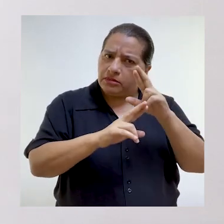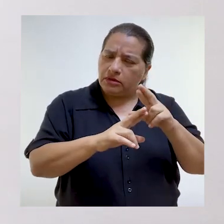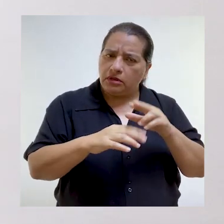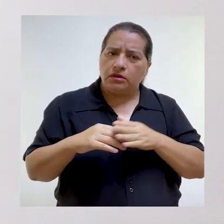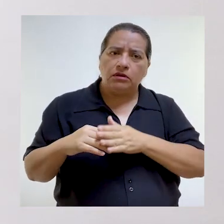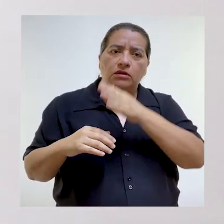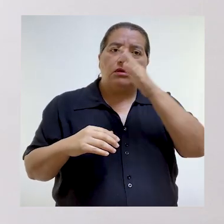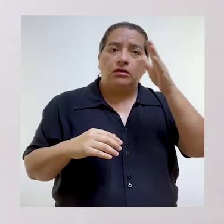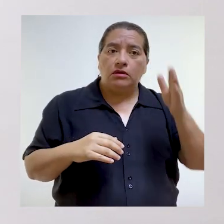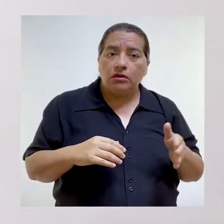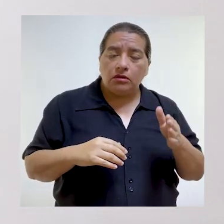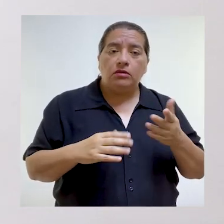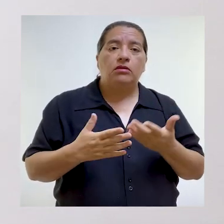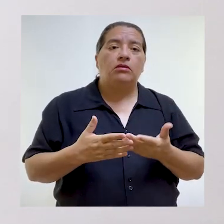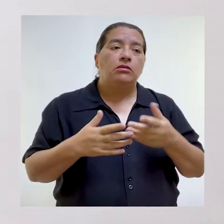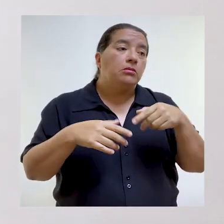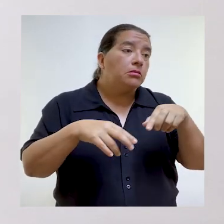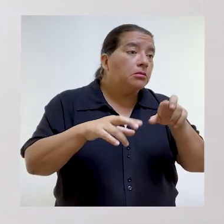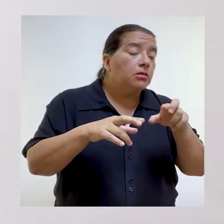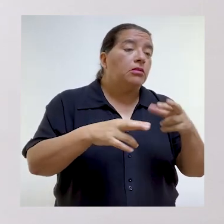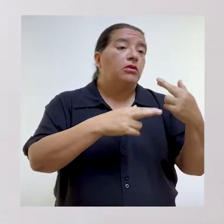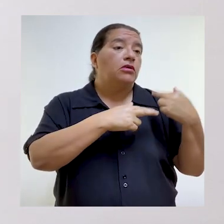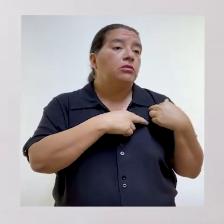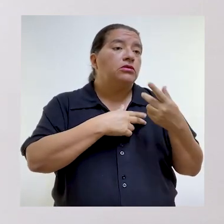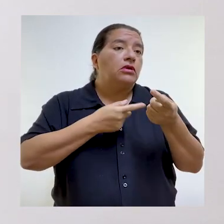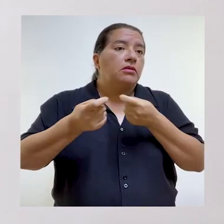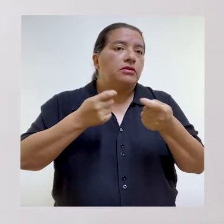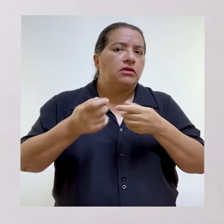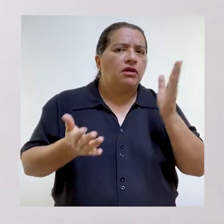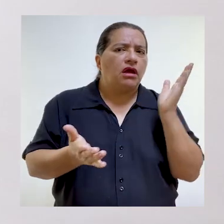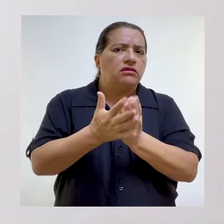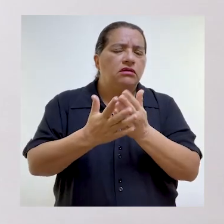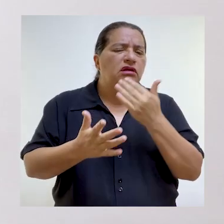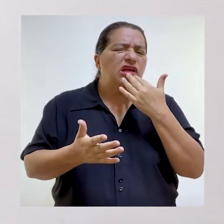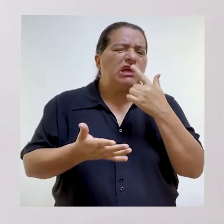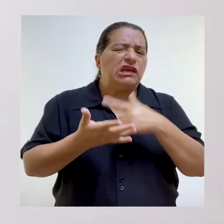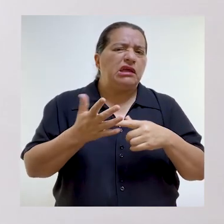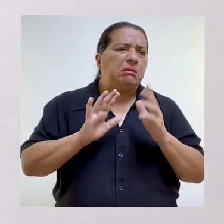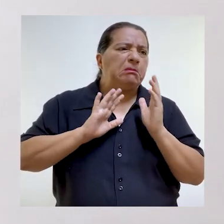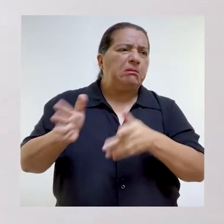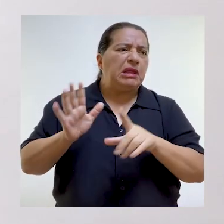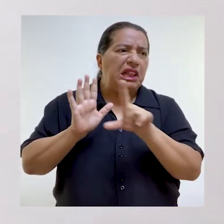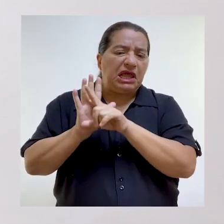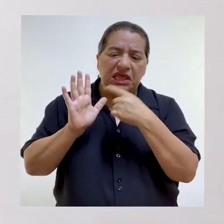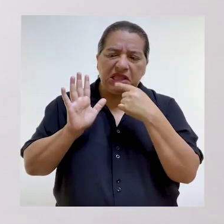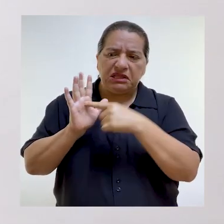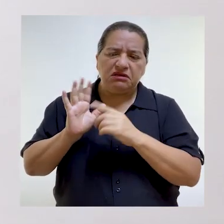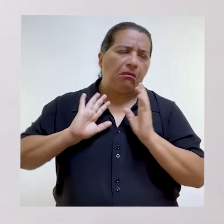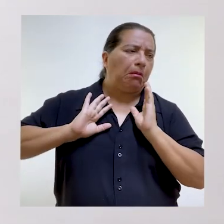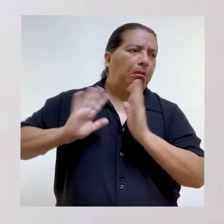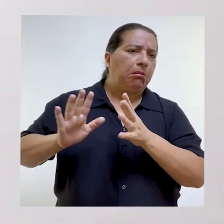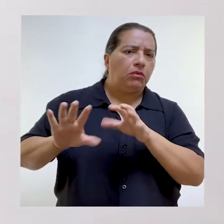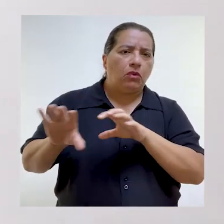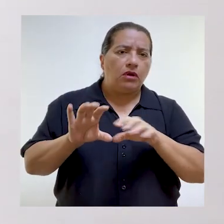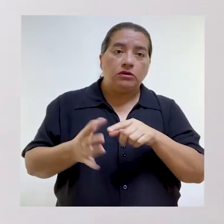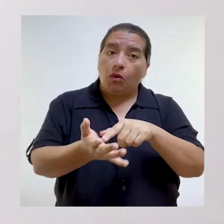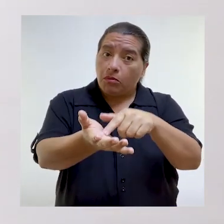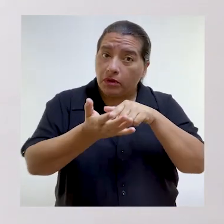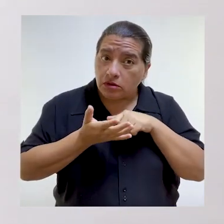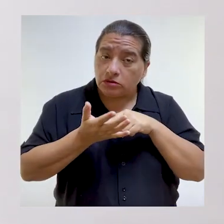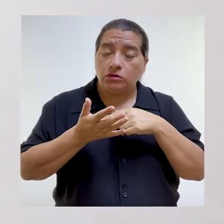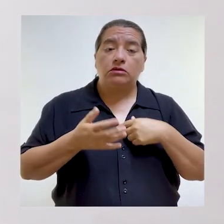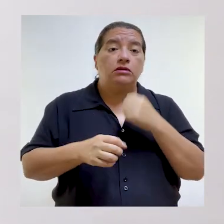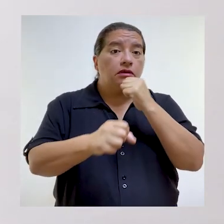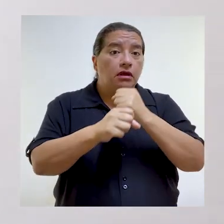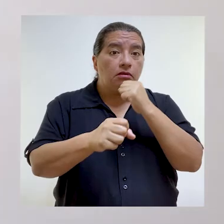Primero alertando sobre el nivel de cumplimiento y luego, en caso corresponda, imputando la responsabilidad administrativa a los funcionarios que dejaron de hacer lo que la ley